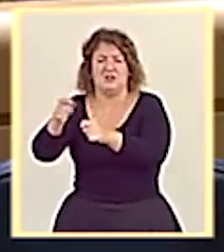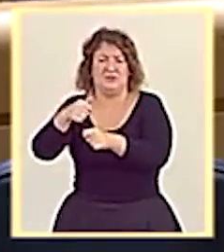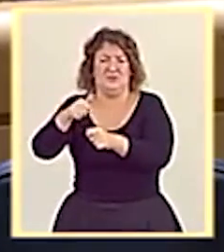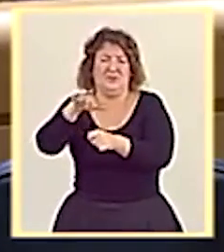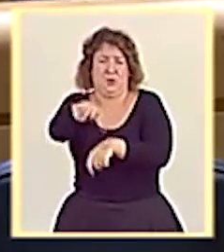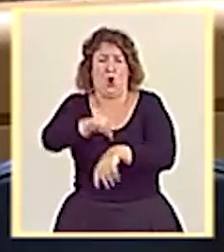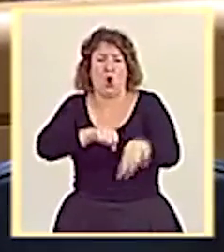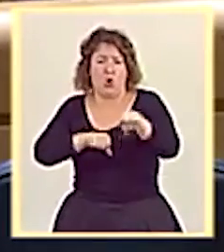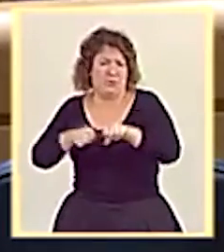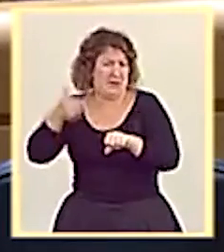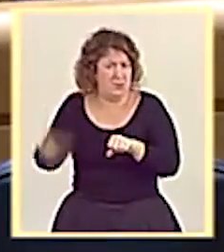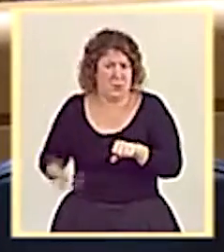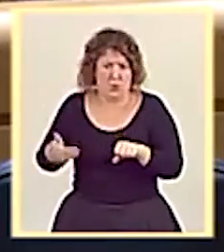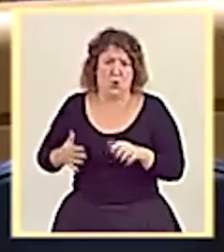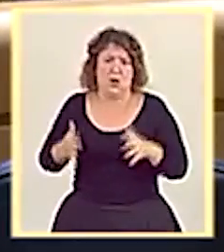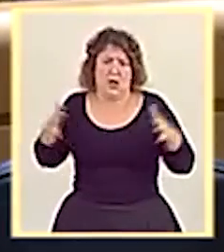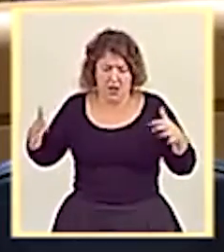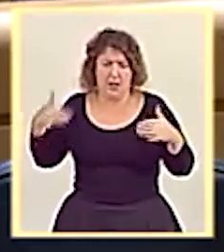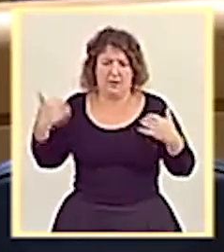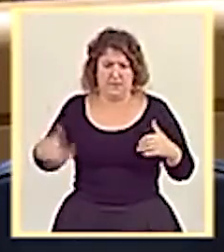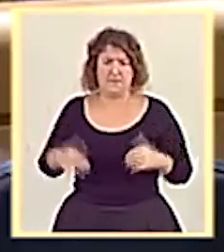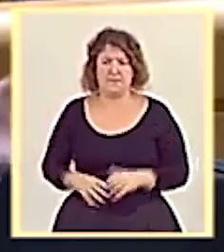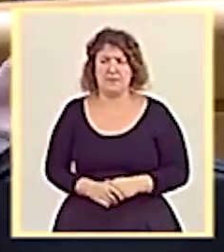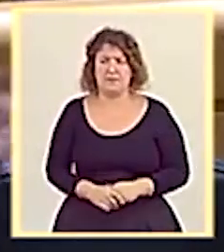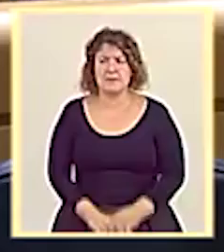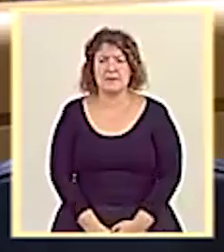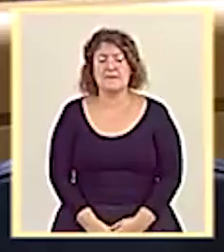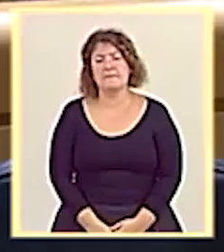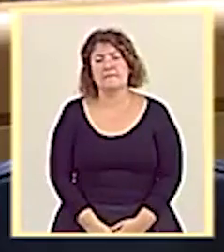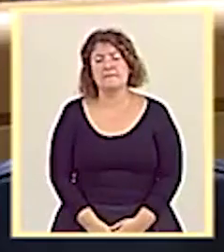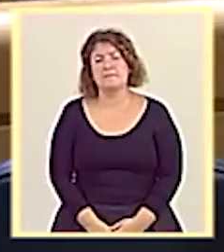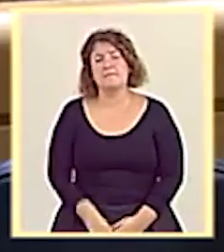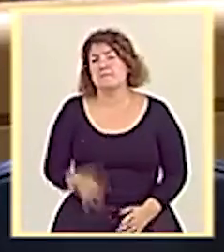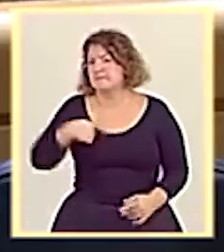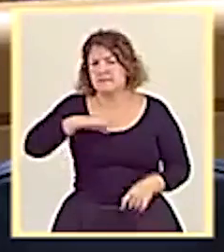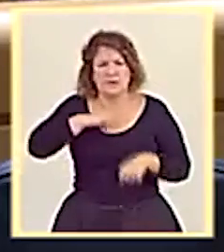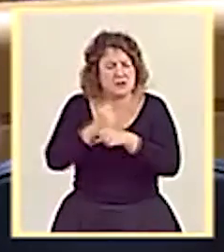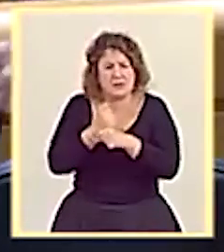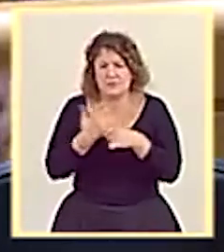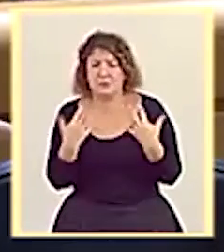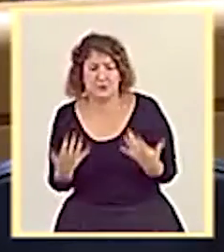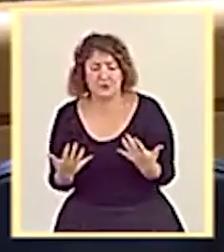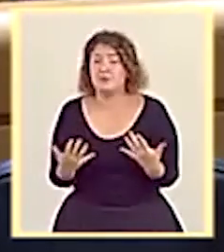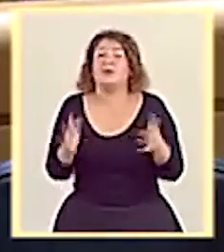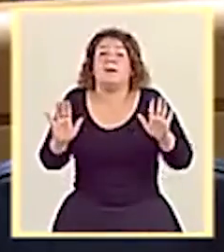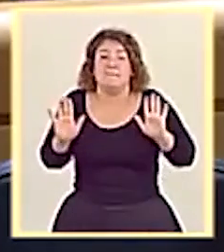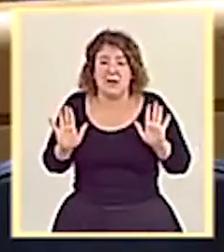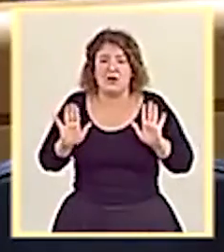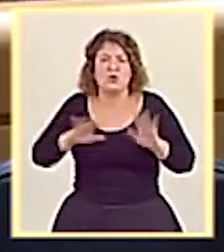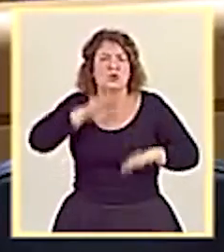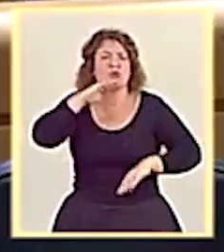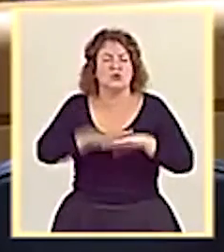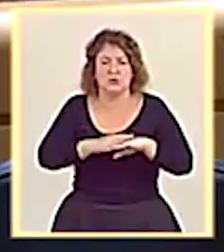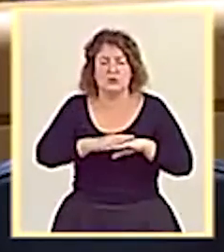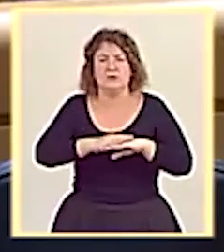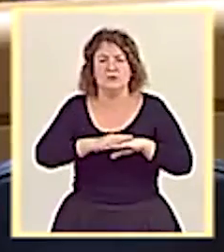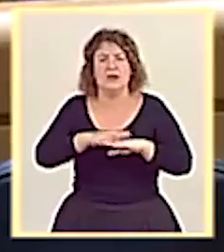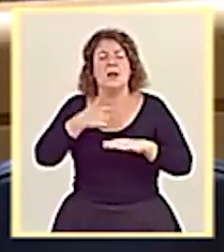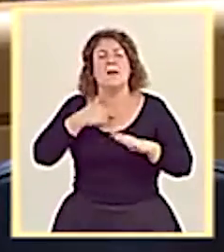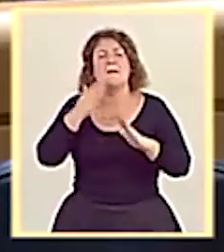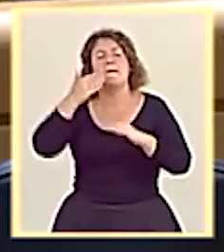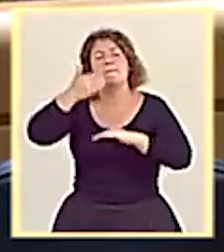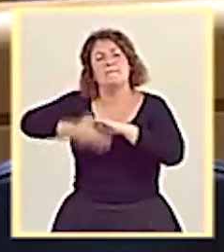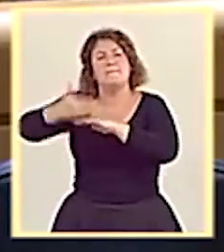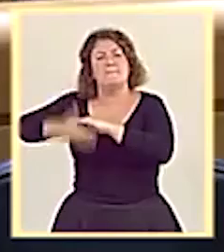de material de tan importante cantidad y tantos importantes lotes. Se está trabajando al máximo ritmo posible, pero cumpliendo con los requisitos y los plazos